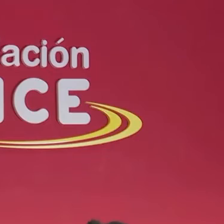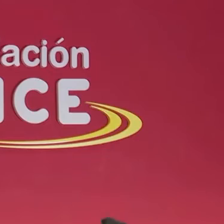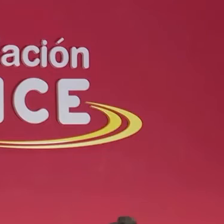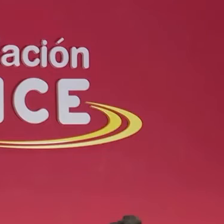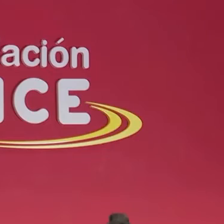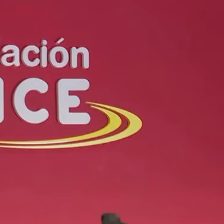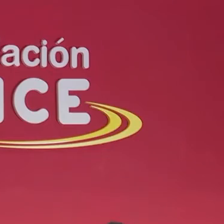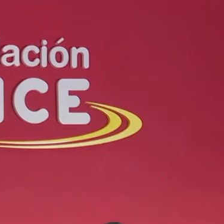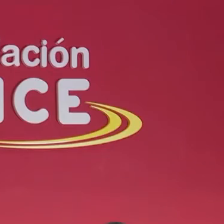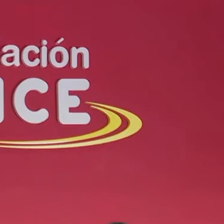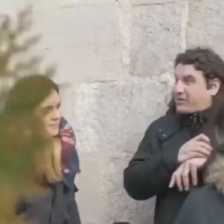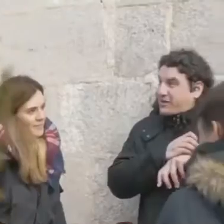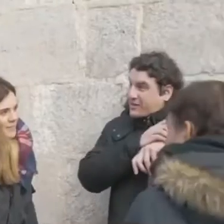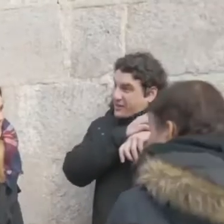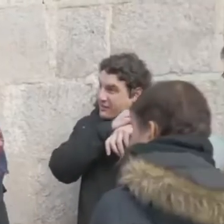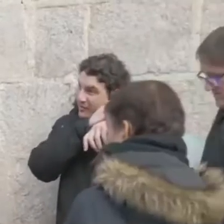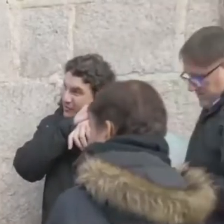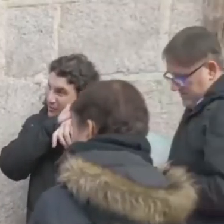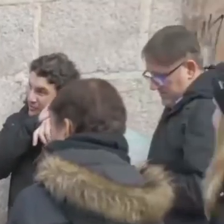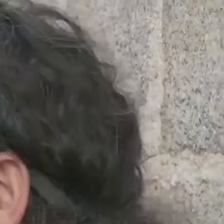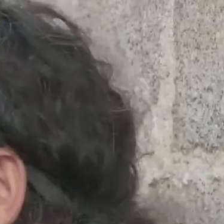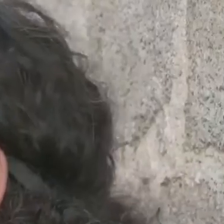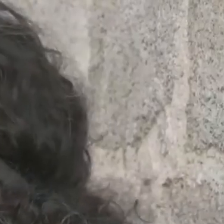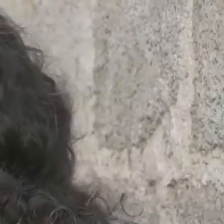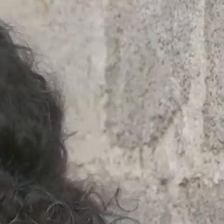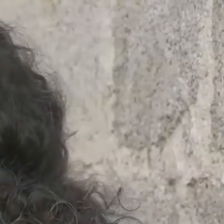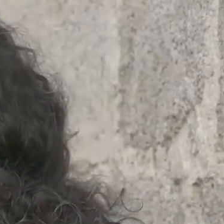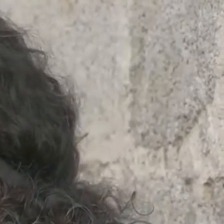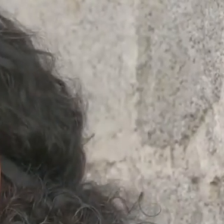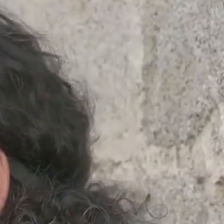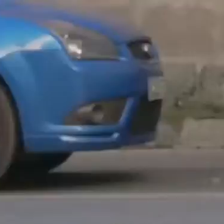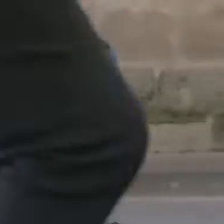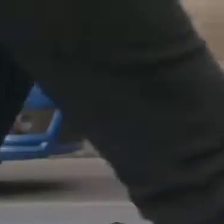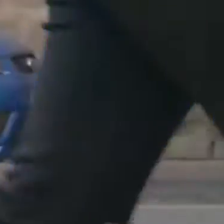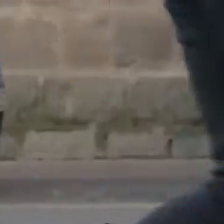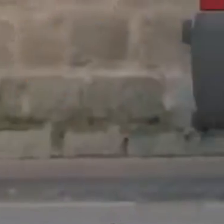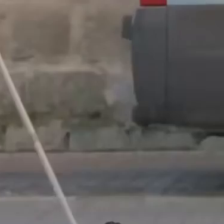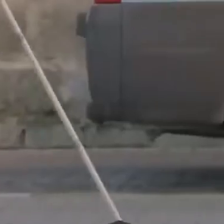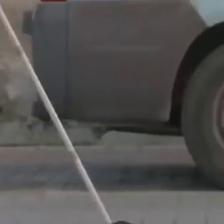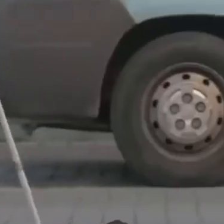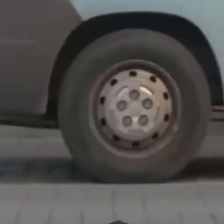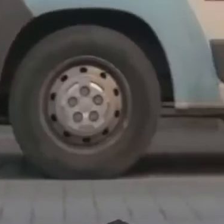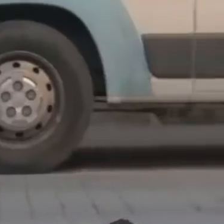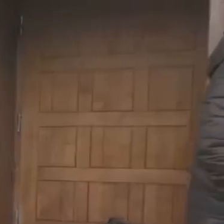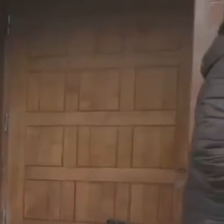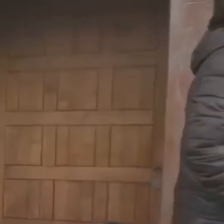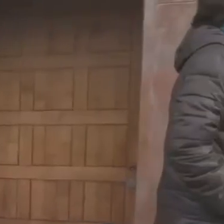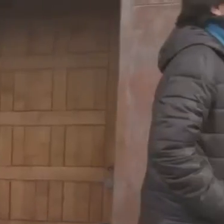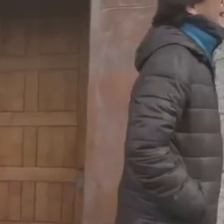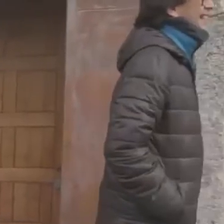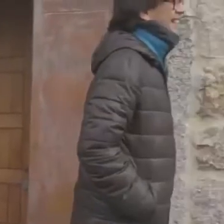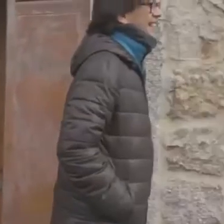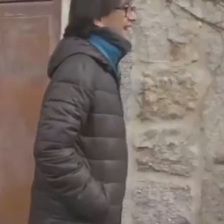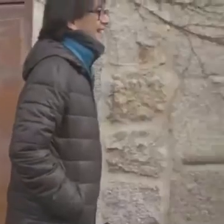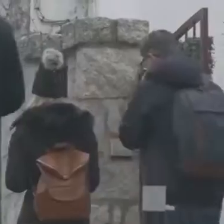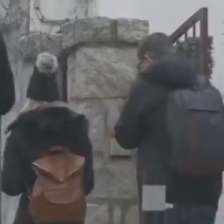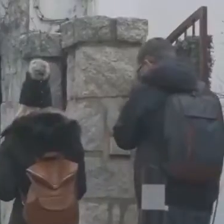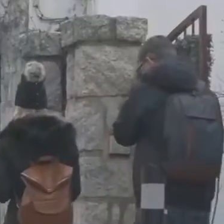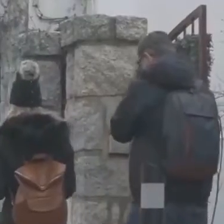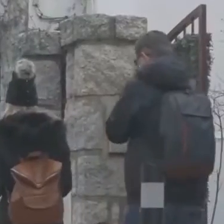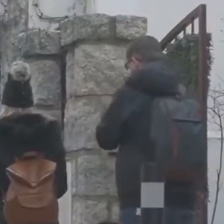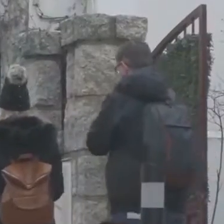Microsoft está siendo tan puntero en el desarrollo de tecnologías disruptivas emergentes que